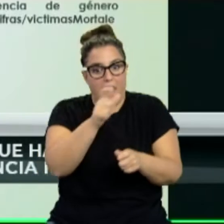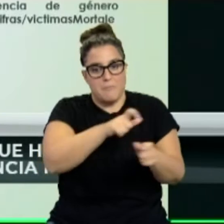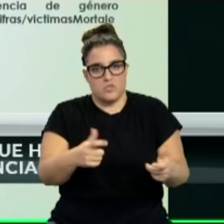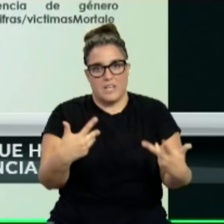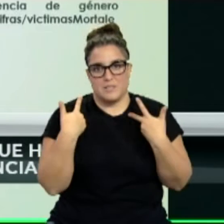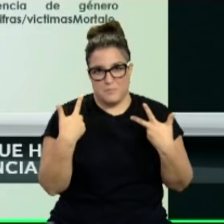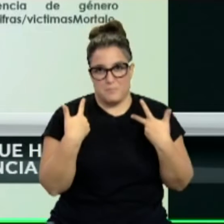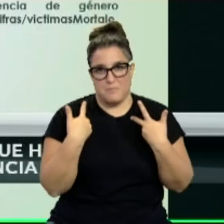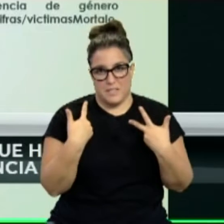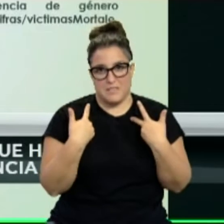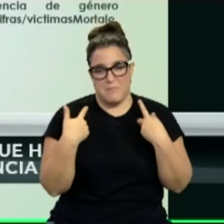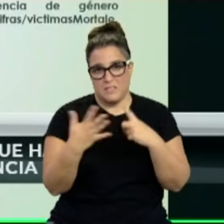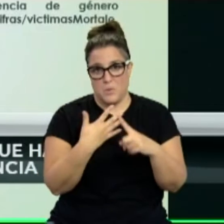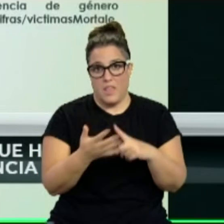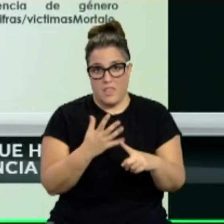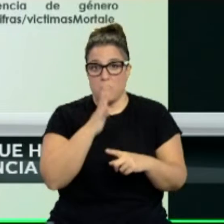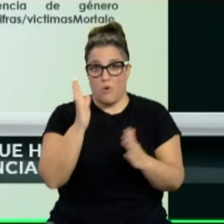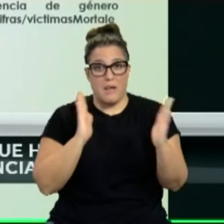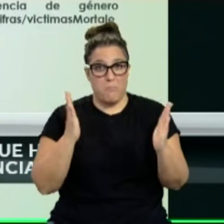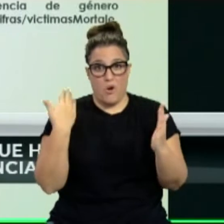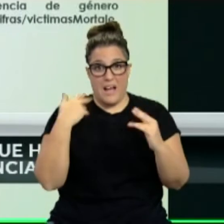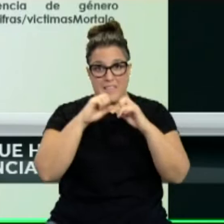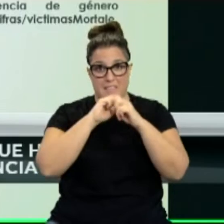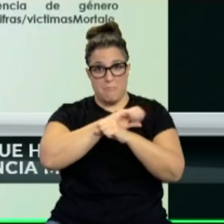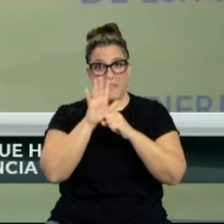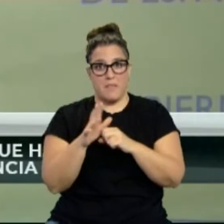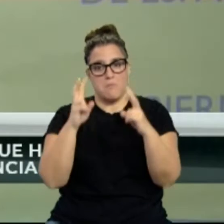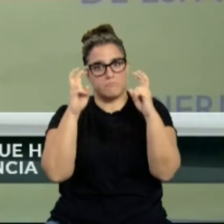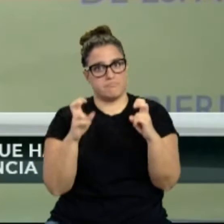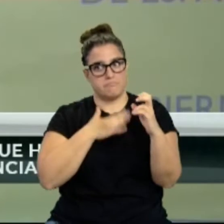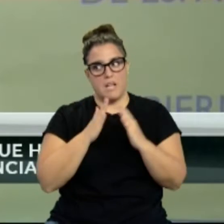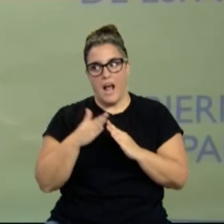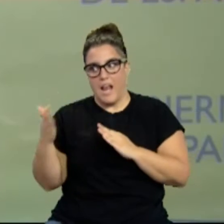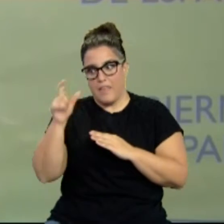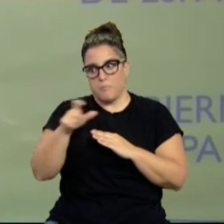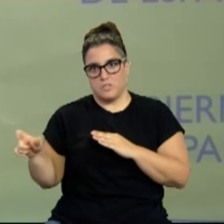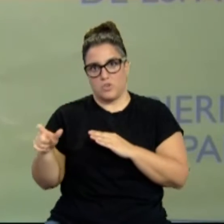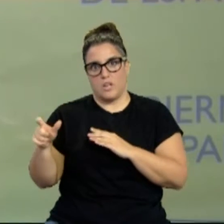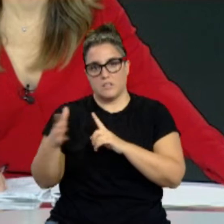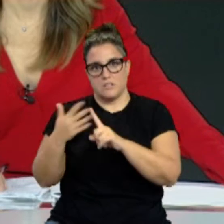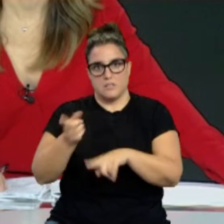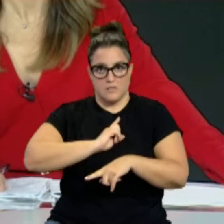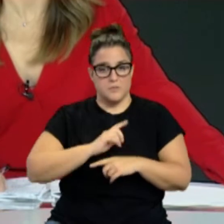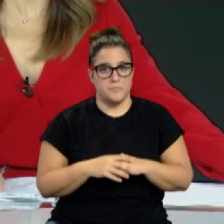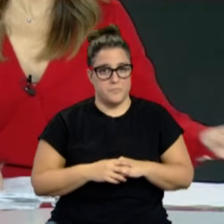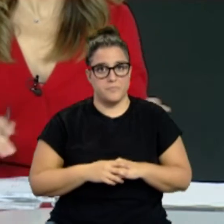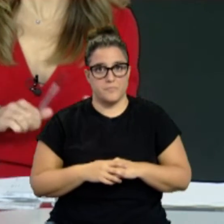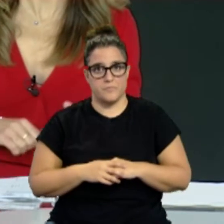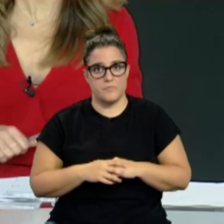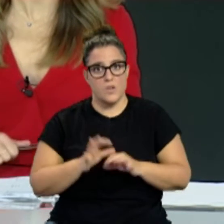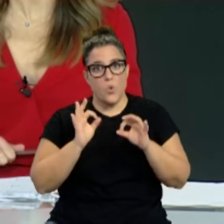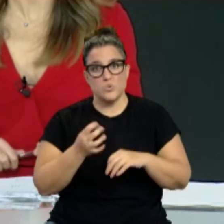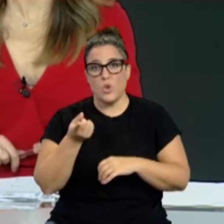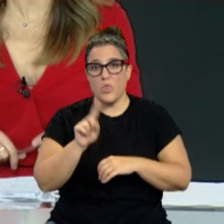confinadas con sus maltratadores. De protección de violencia. Por ejemplo, el abuso sexual. Y precisamente